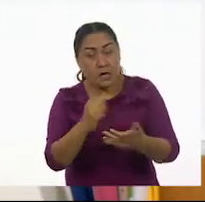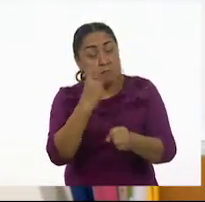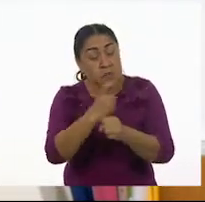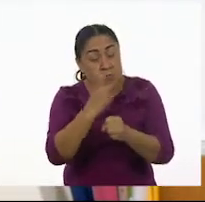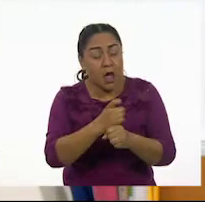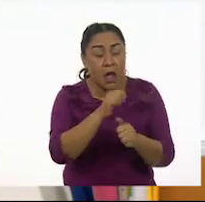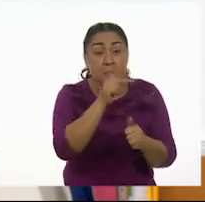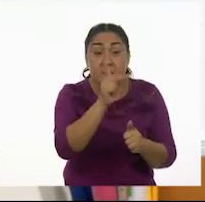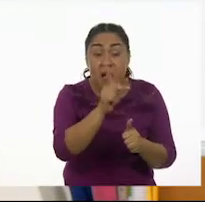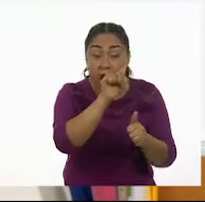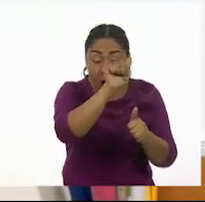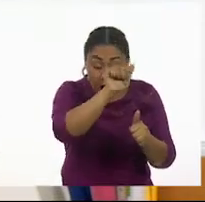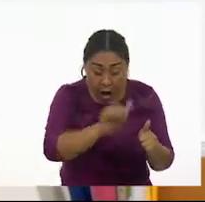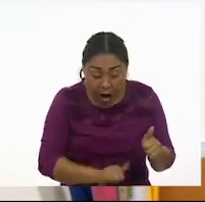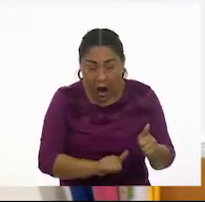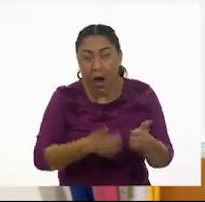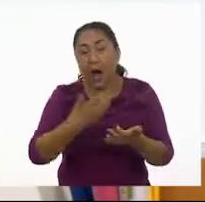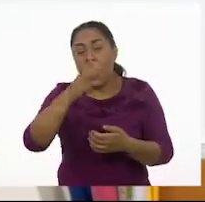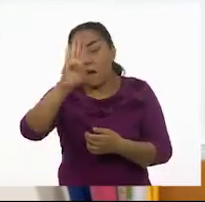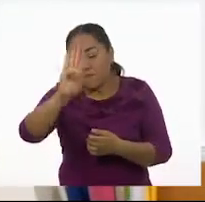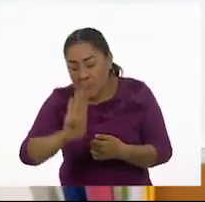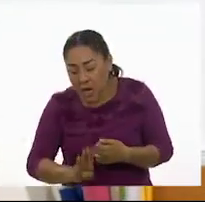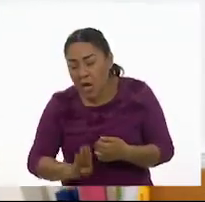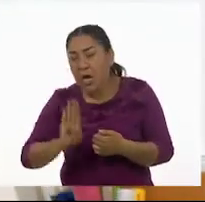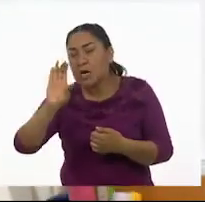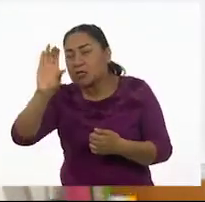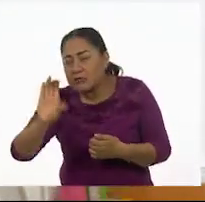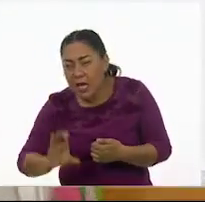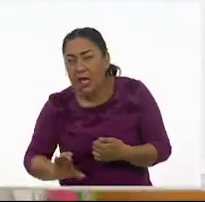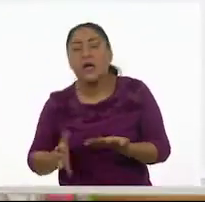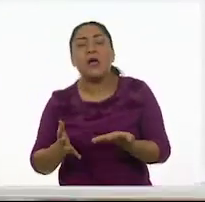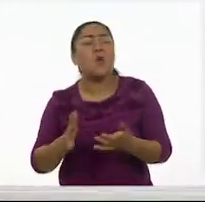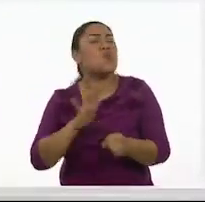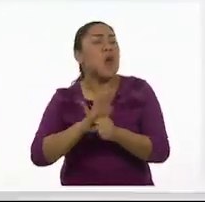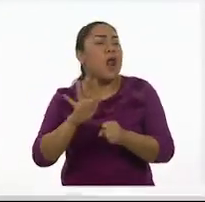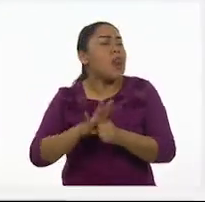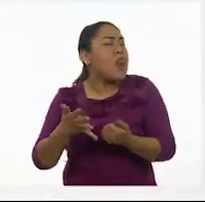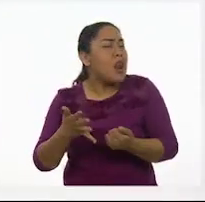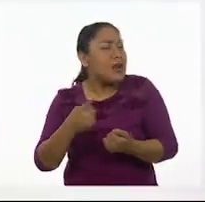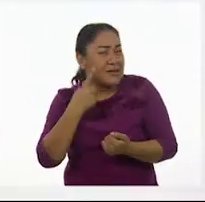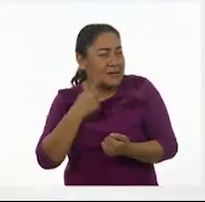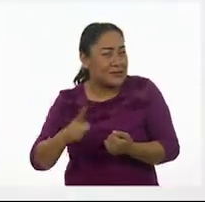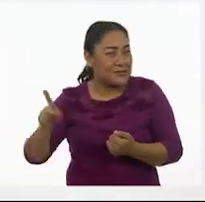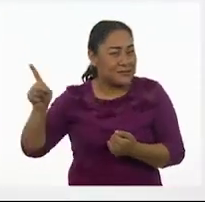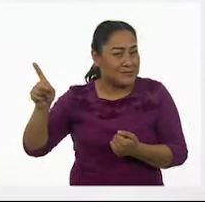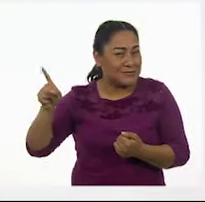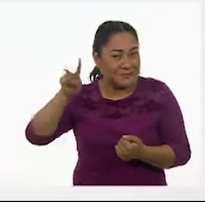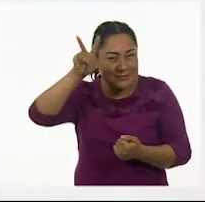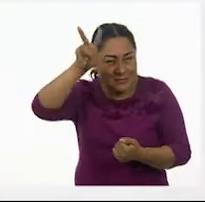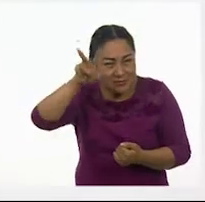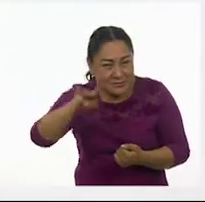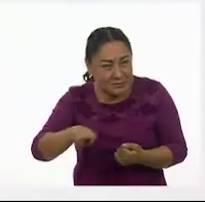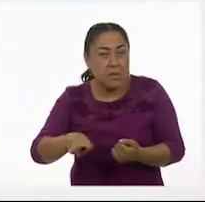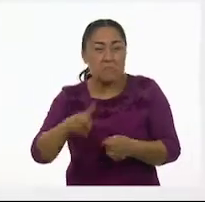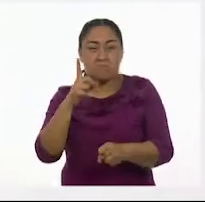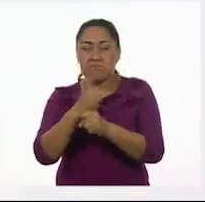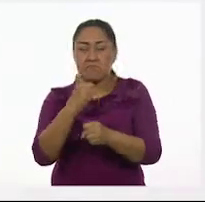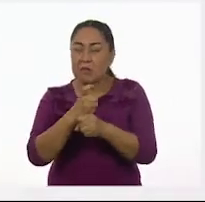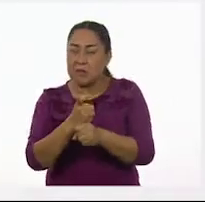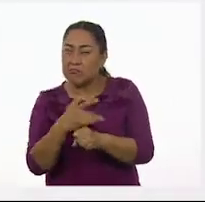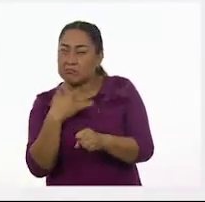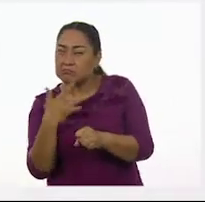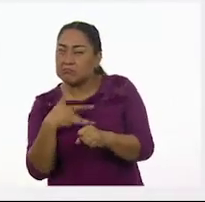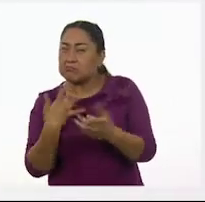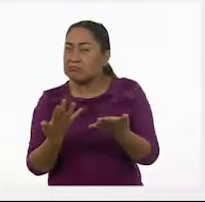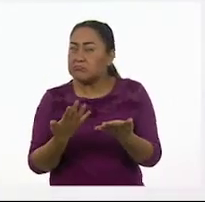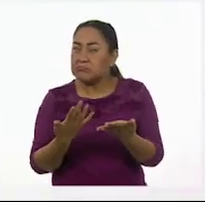B, C, D, E, E. Es decir, en las páginas primeras o las primeras palabras que puedo encontrar será